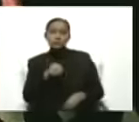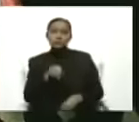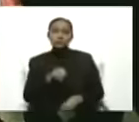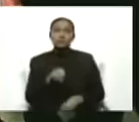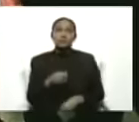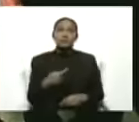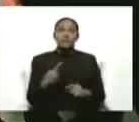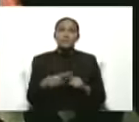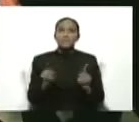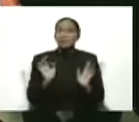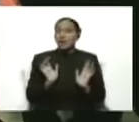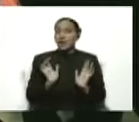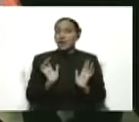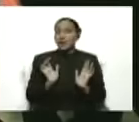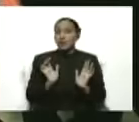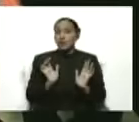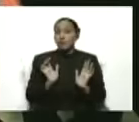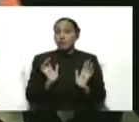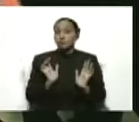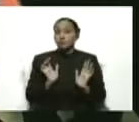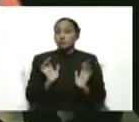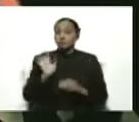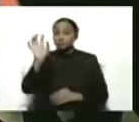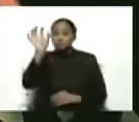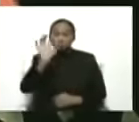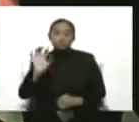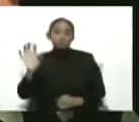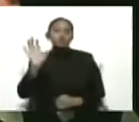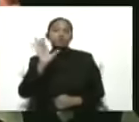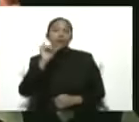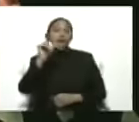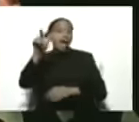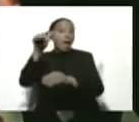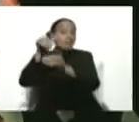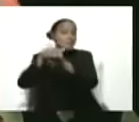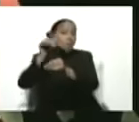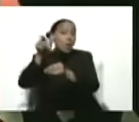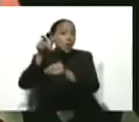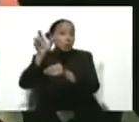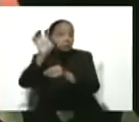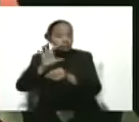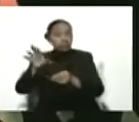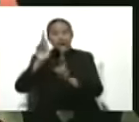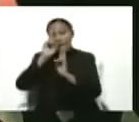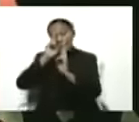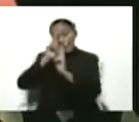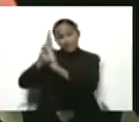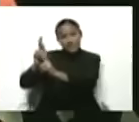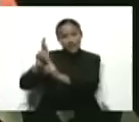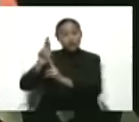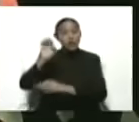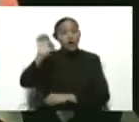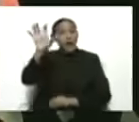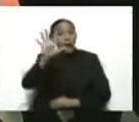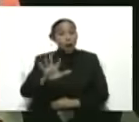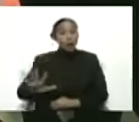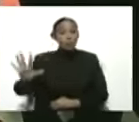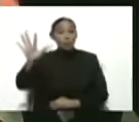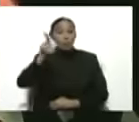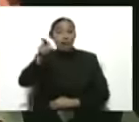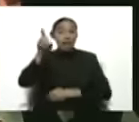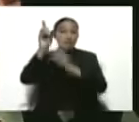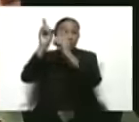le alcanzan los votos allá como todo parlamento y ellos, bueno, tienen que acoger lo que diga su parlamento o la